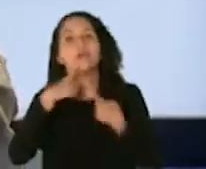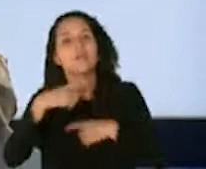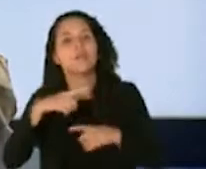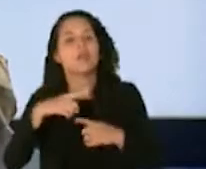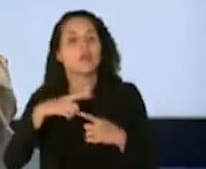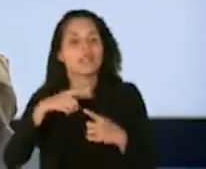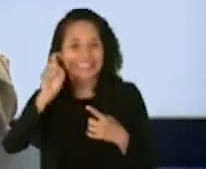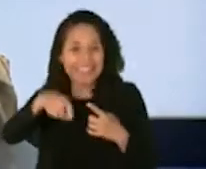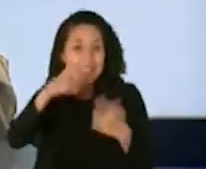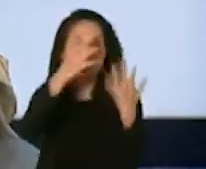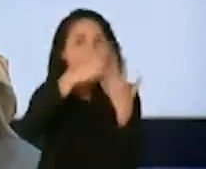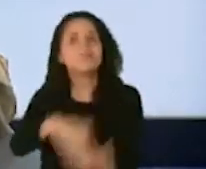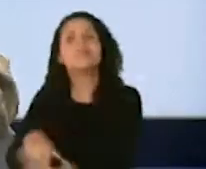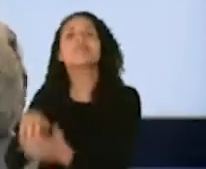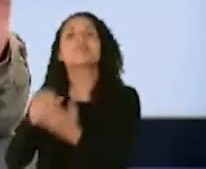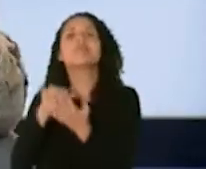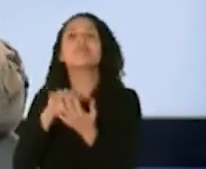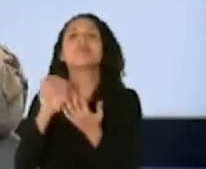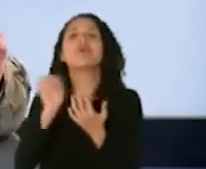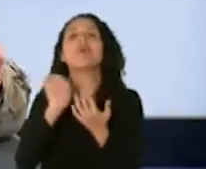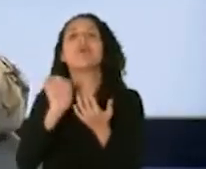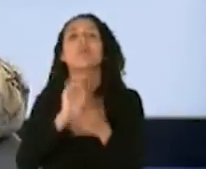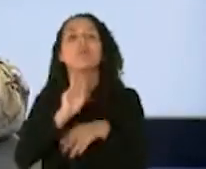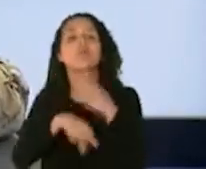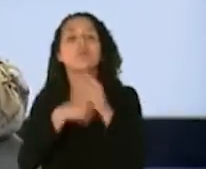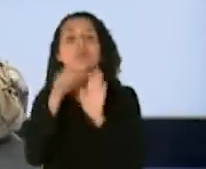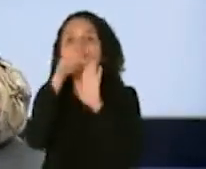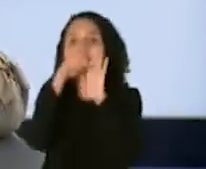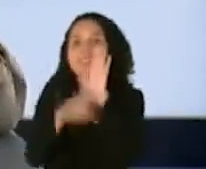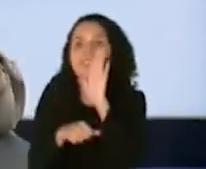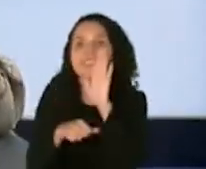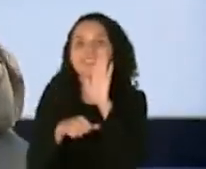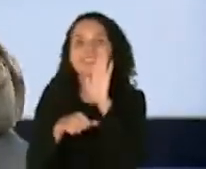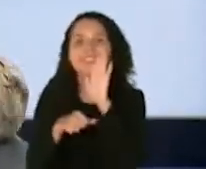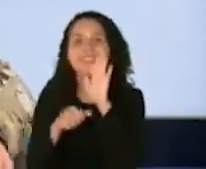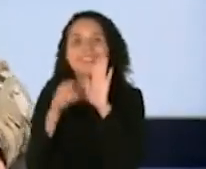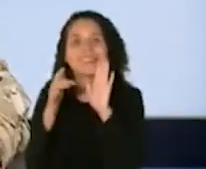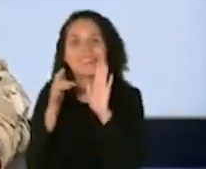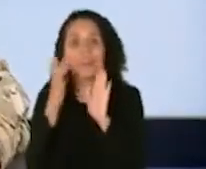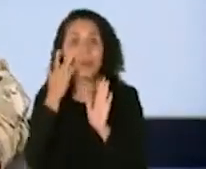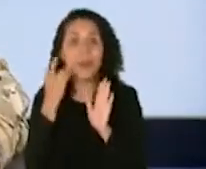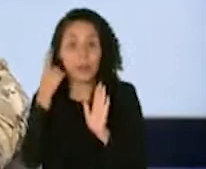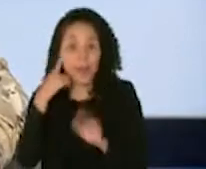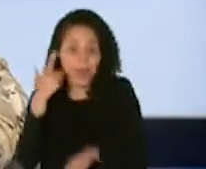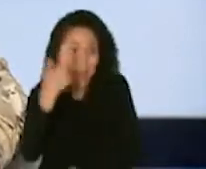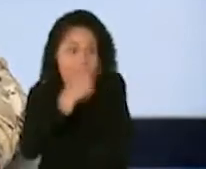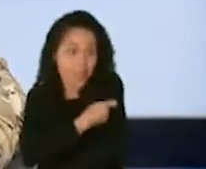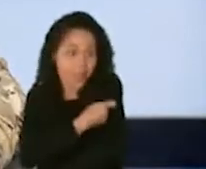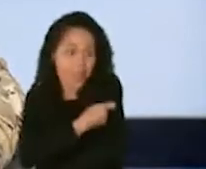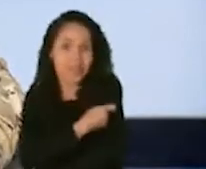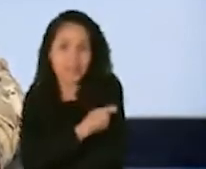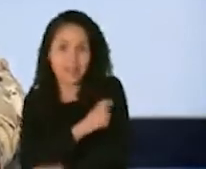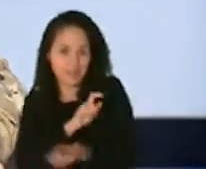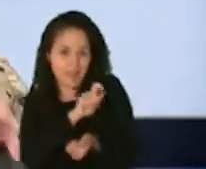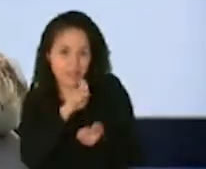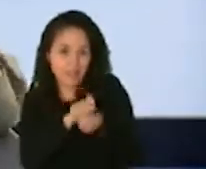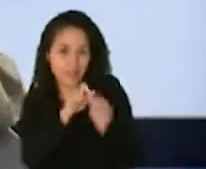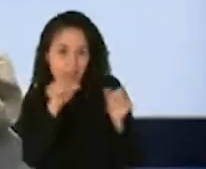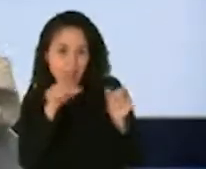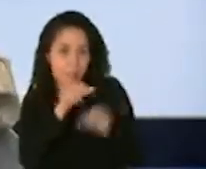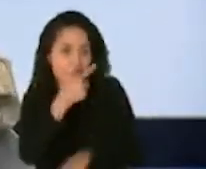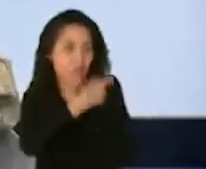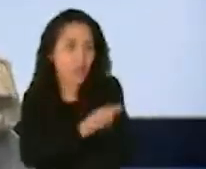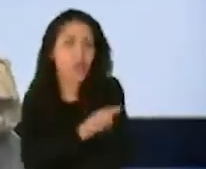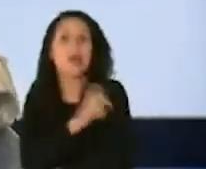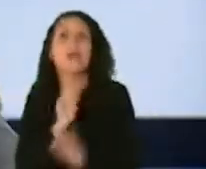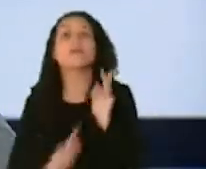tipo cirugía con bisturí porque para poner esa vacuna donde tenemos que ponerla para